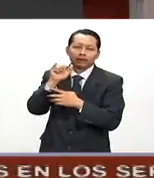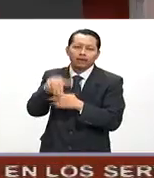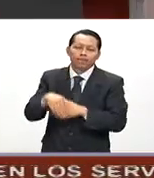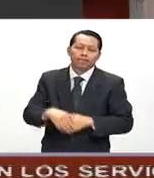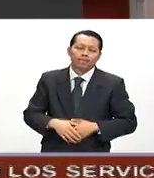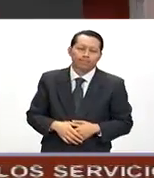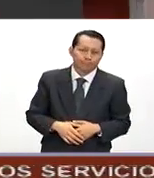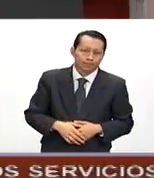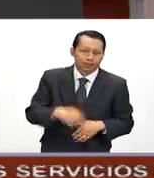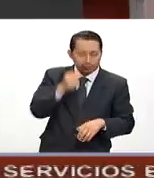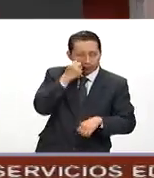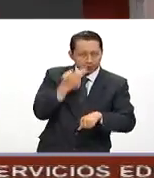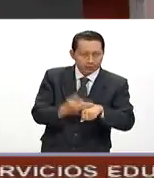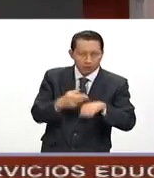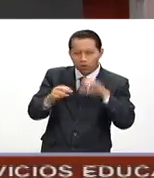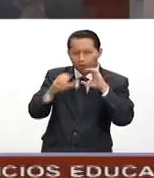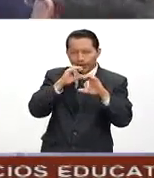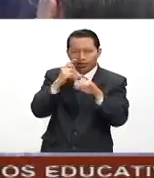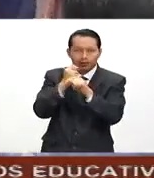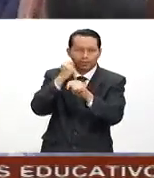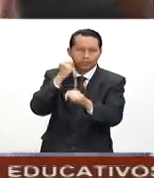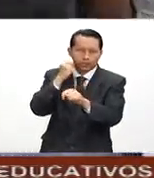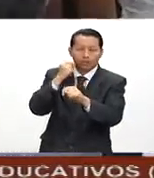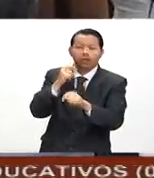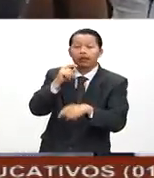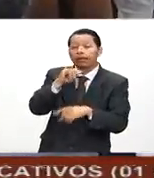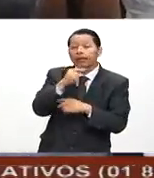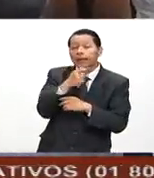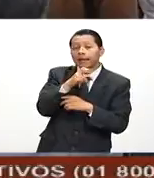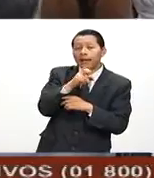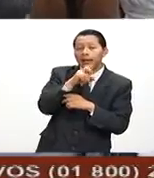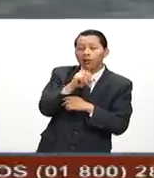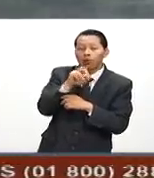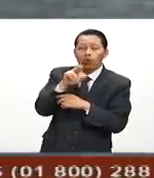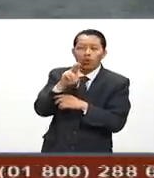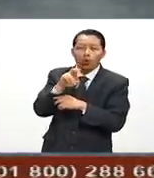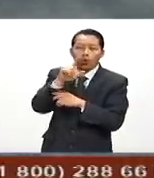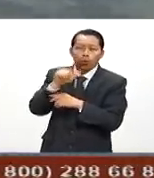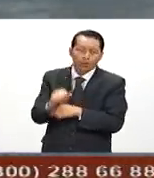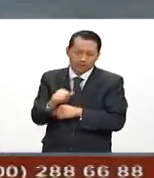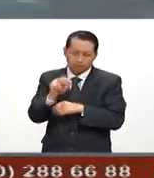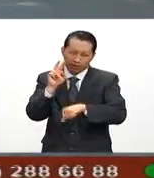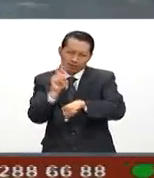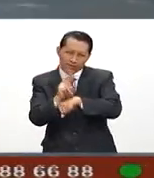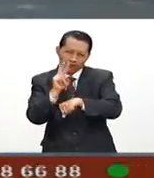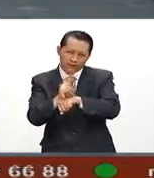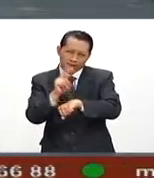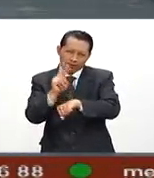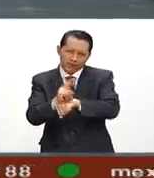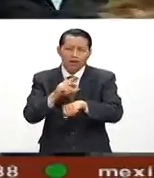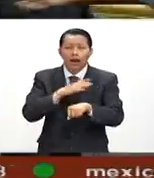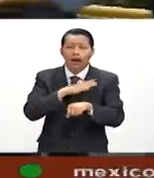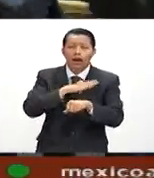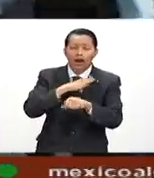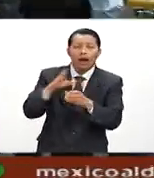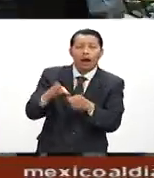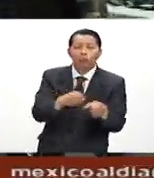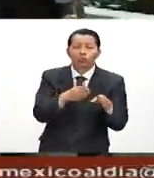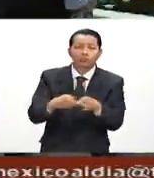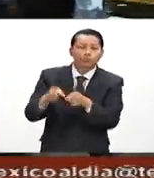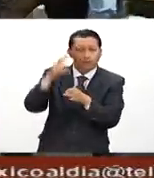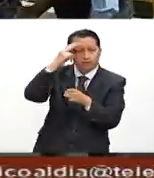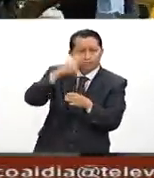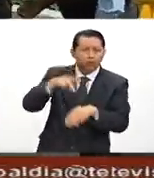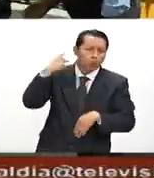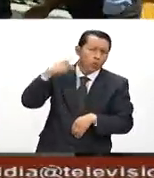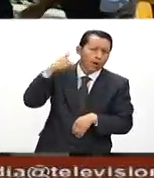El secretario de Comunicaciones y Transportes, Gerardo Ruiz Esparza, supervisó los avances de la autopista México-Puebla. Las